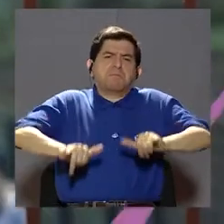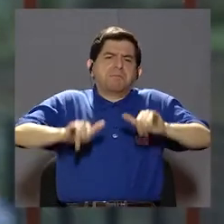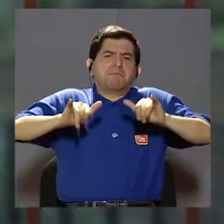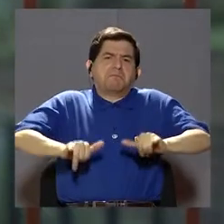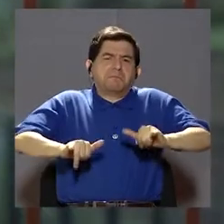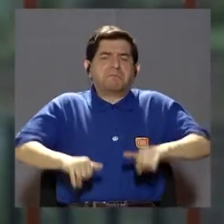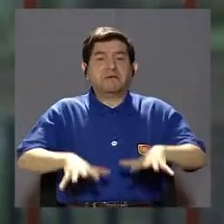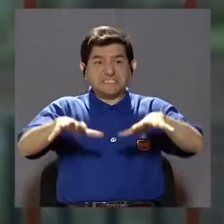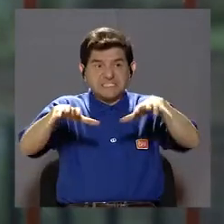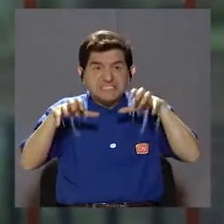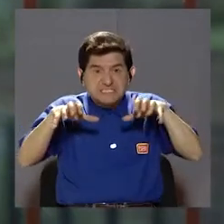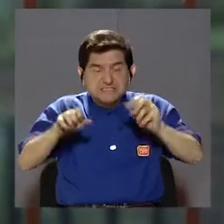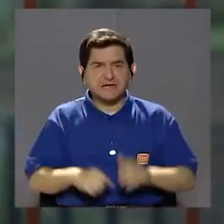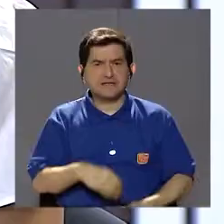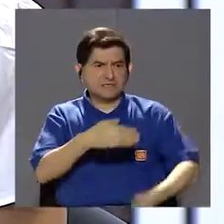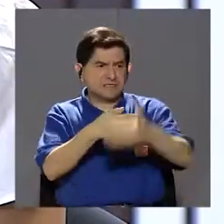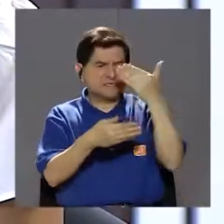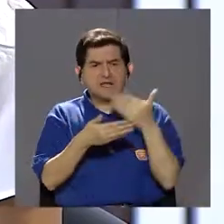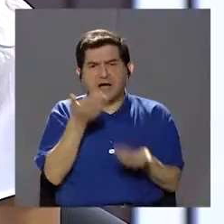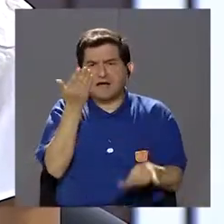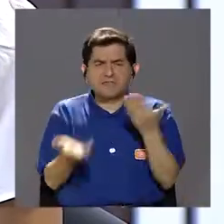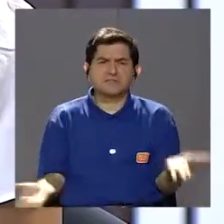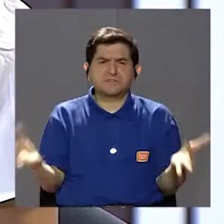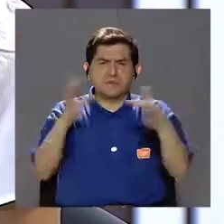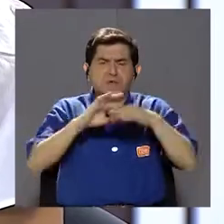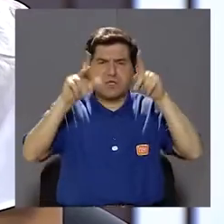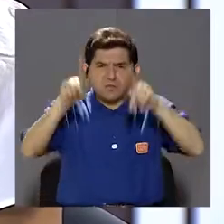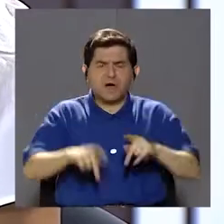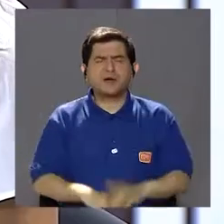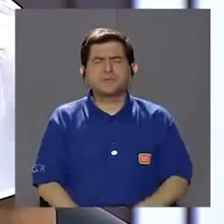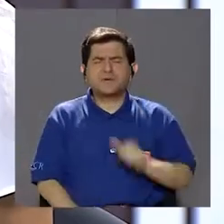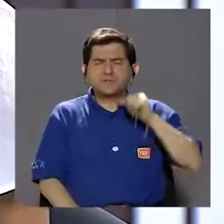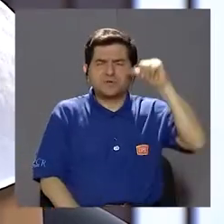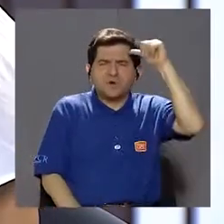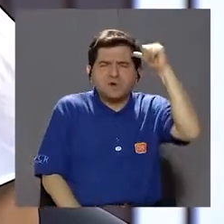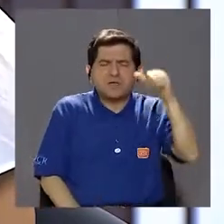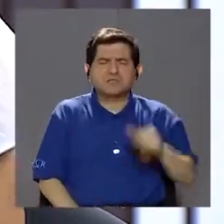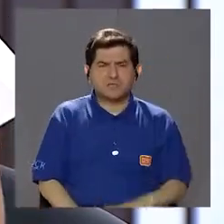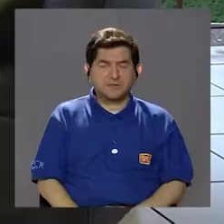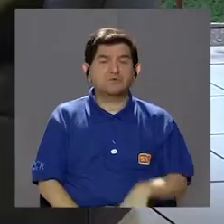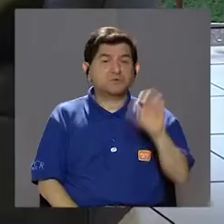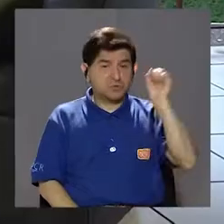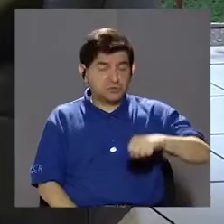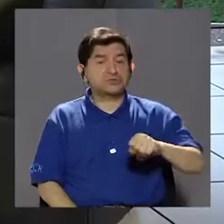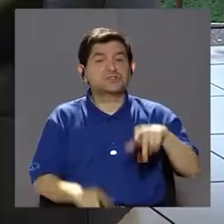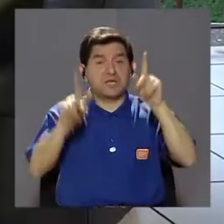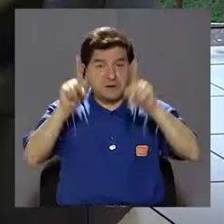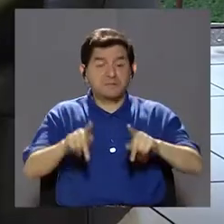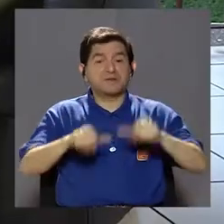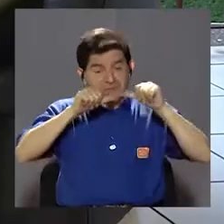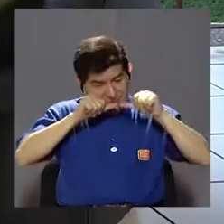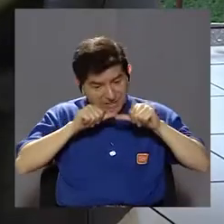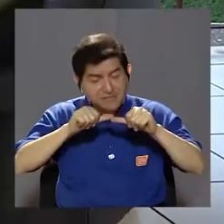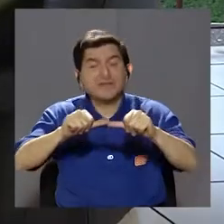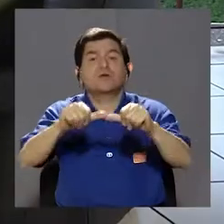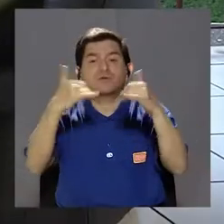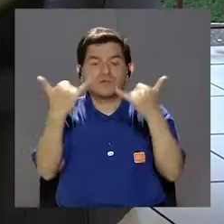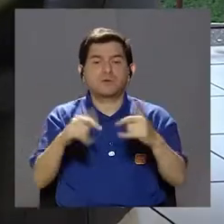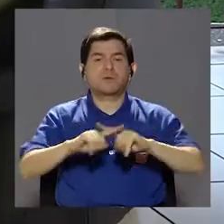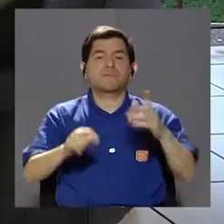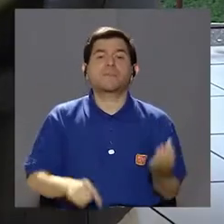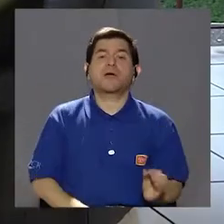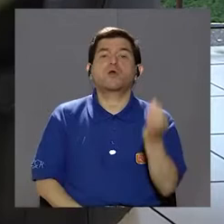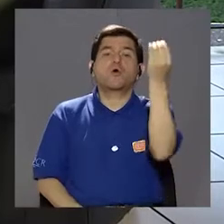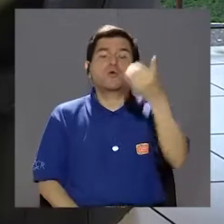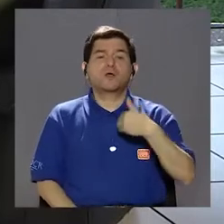sedentarios, mal estrés. Quizás antes asociábamos el espolón a la gente mayor. Exacto. Sí, la gente mayor lo va a tener crónico.